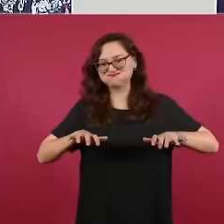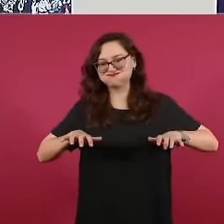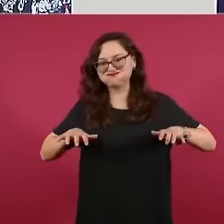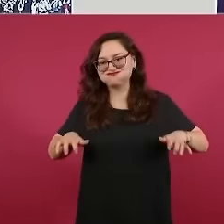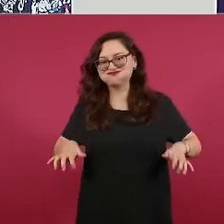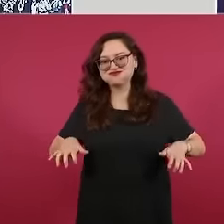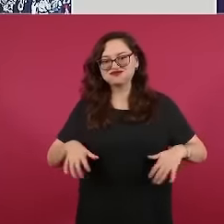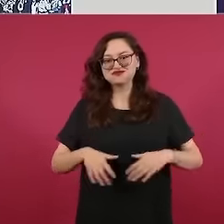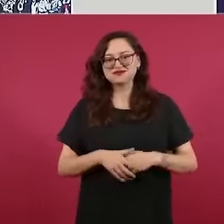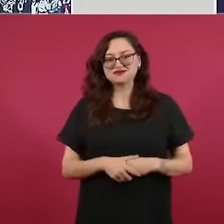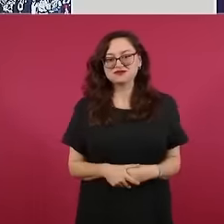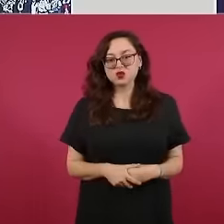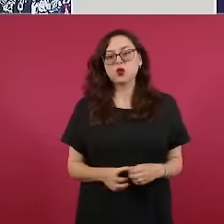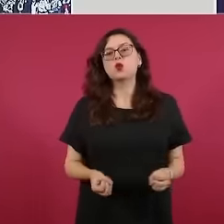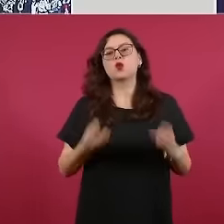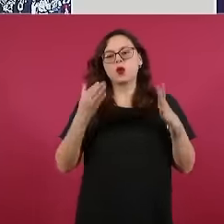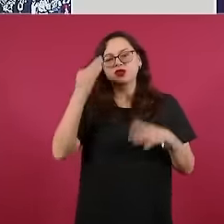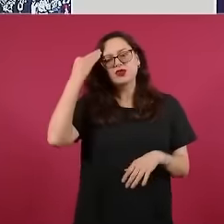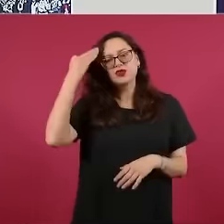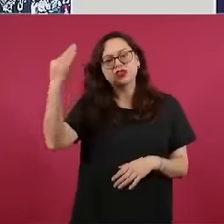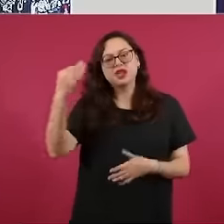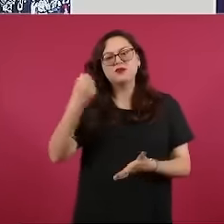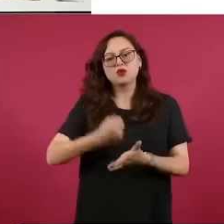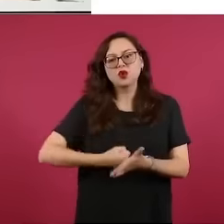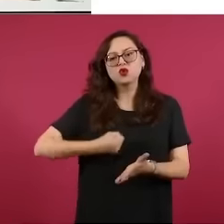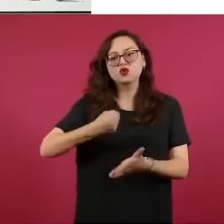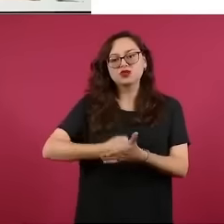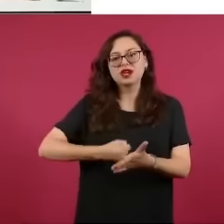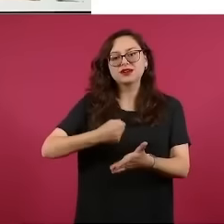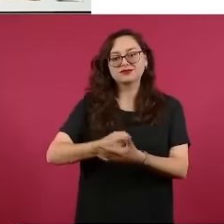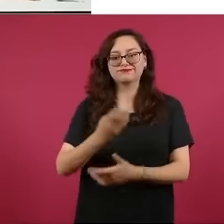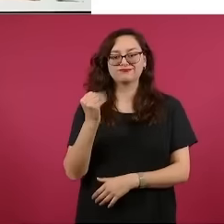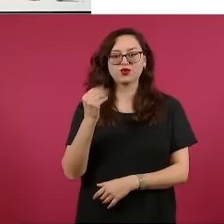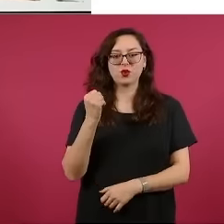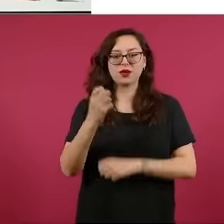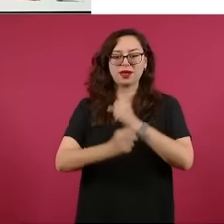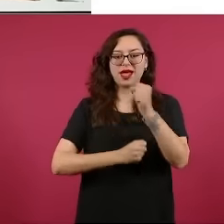¿en cuánto tiempo fue? Nueve años. Nueve años.